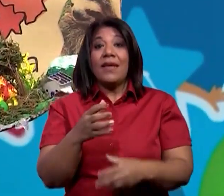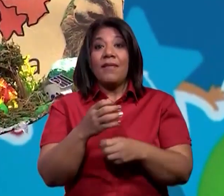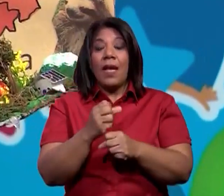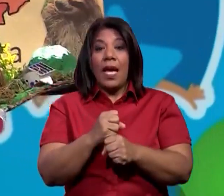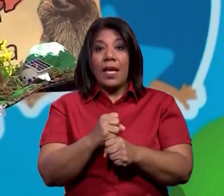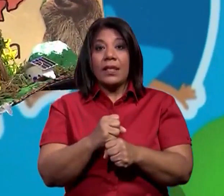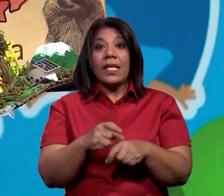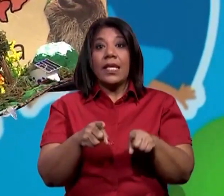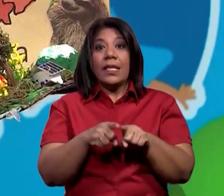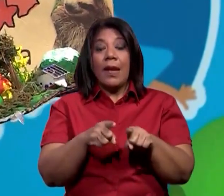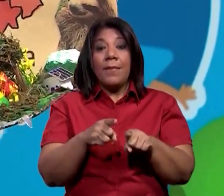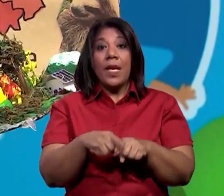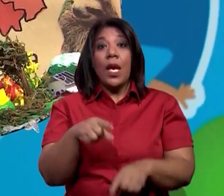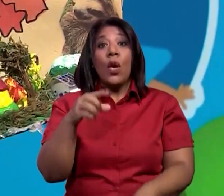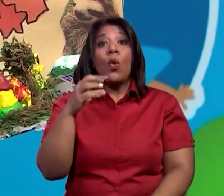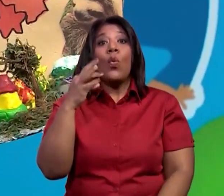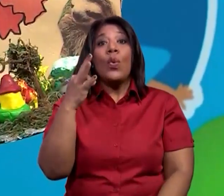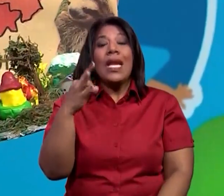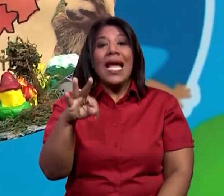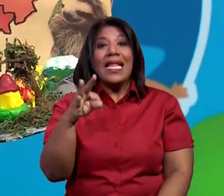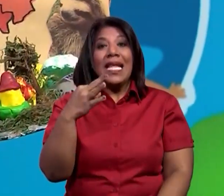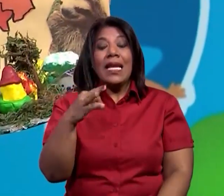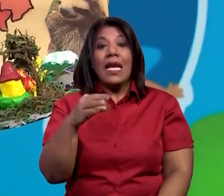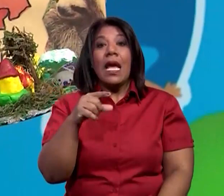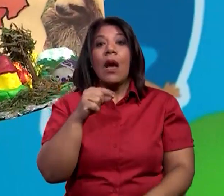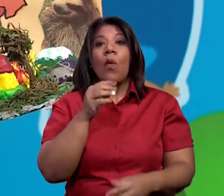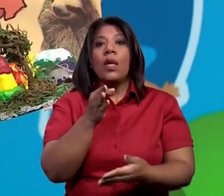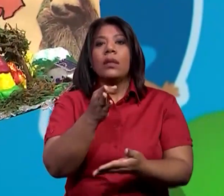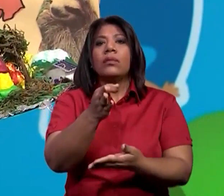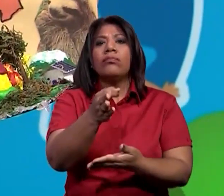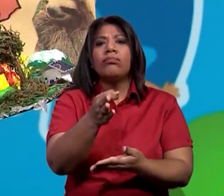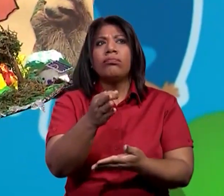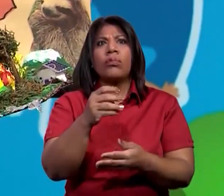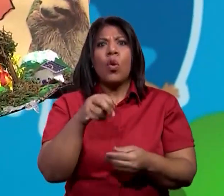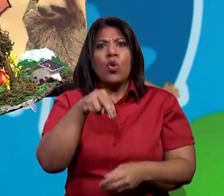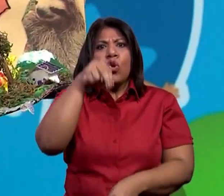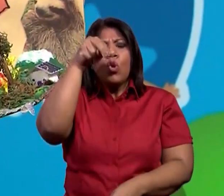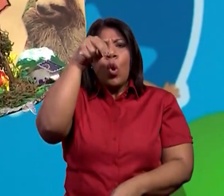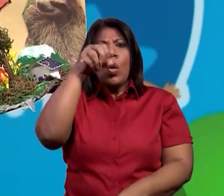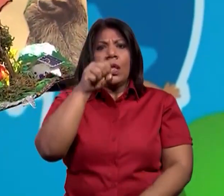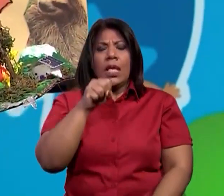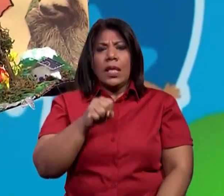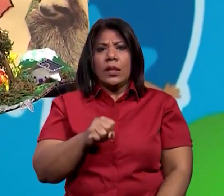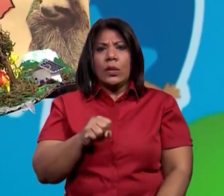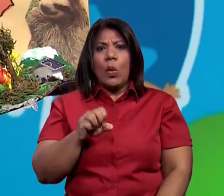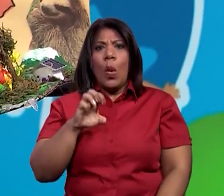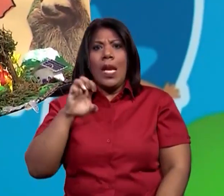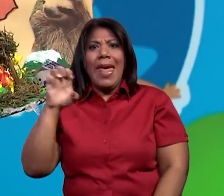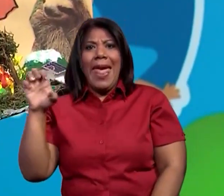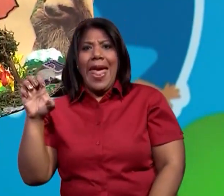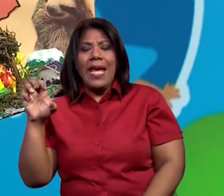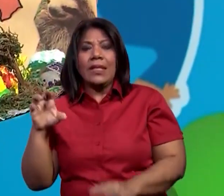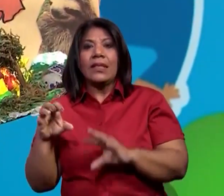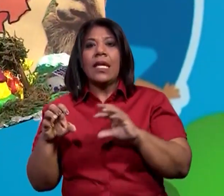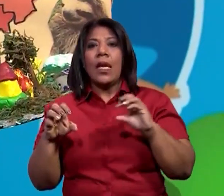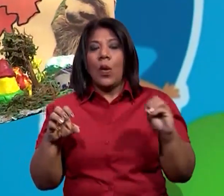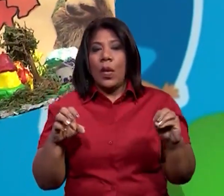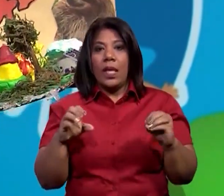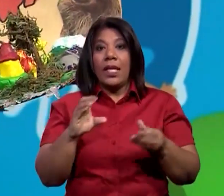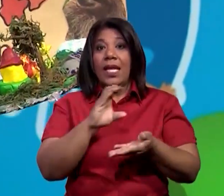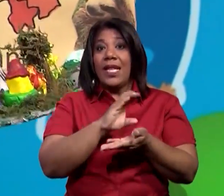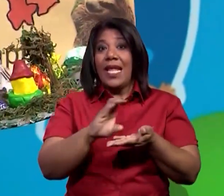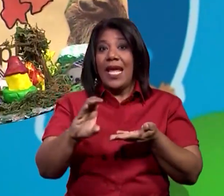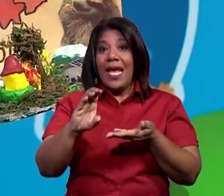de Lídice? Y Lídice es un corregimiento del distrito de Capira.